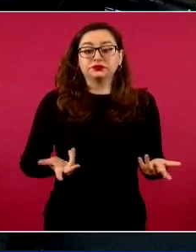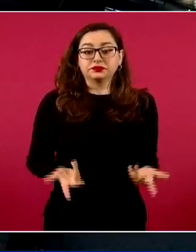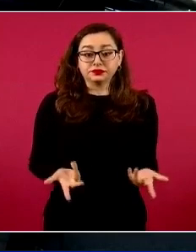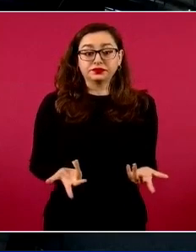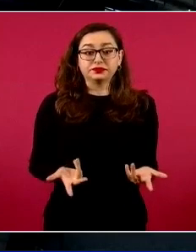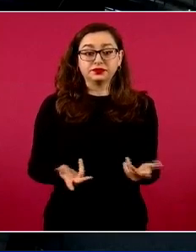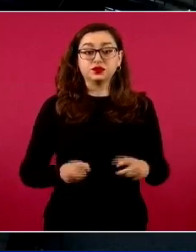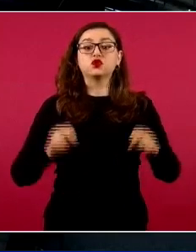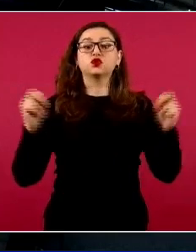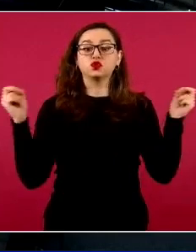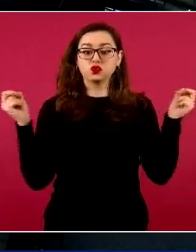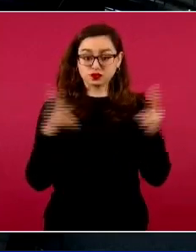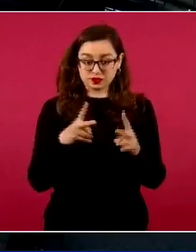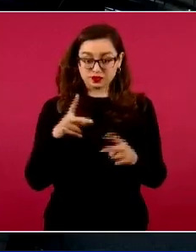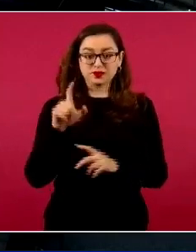nos vemos el 27.